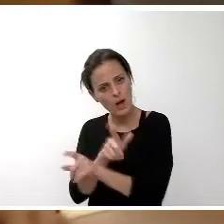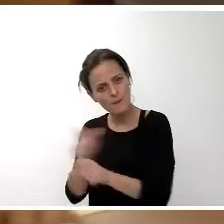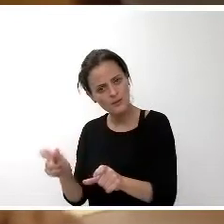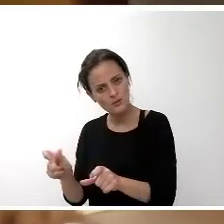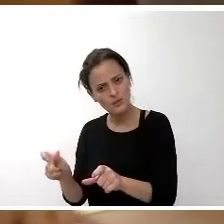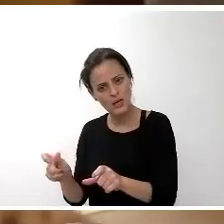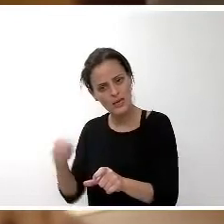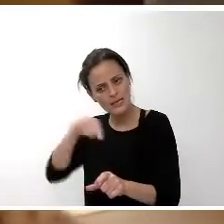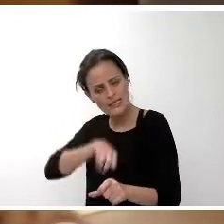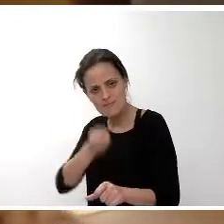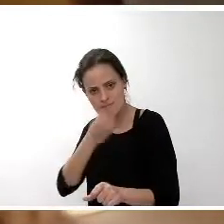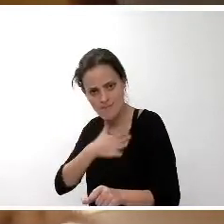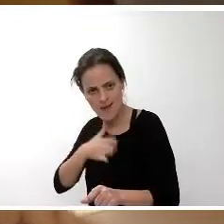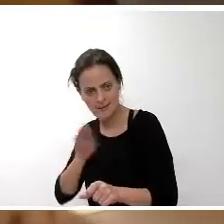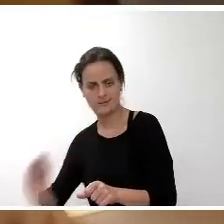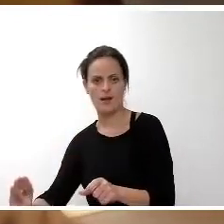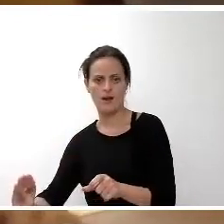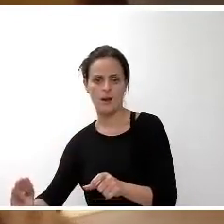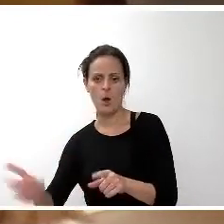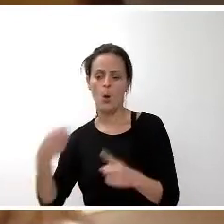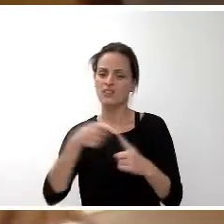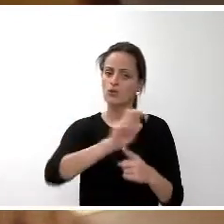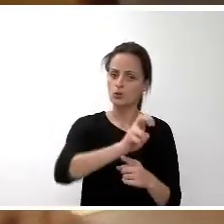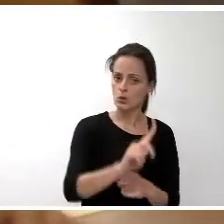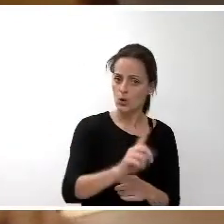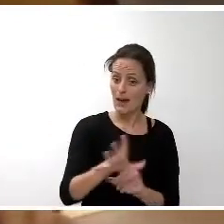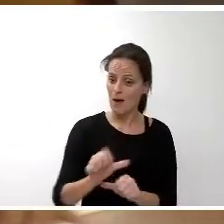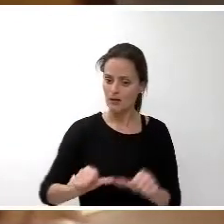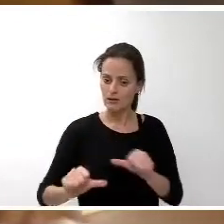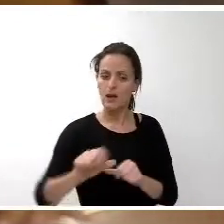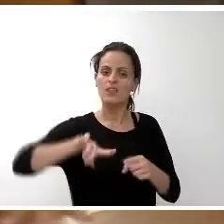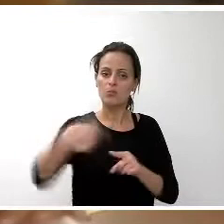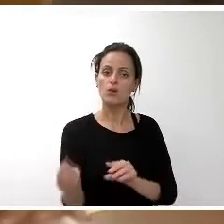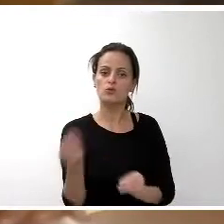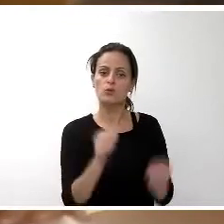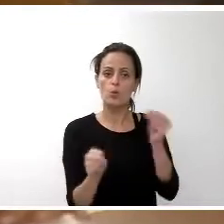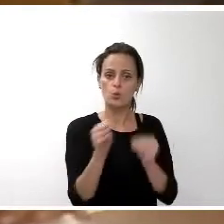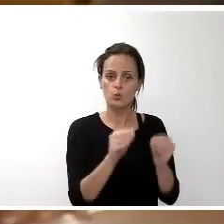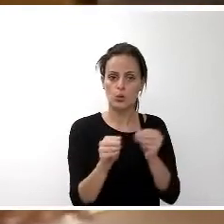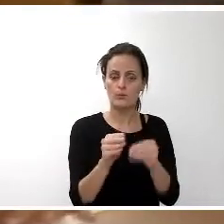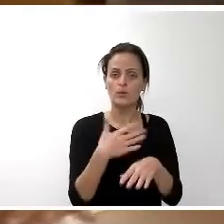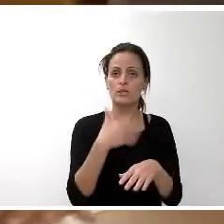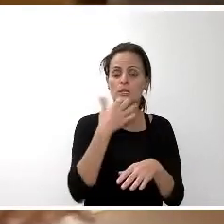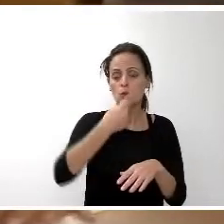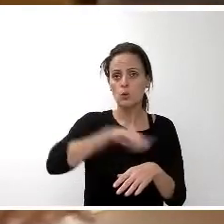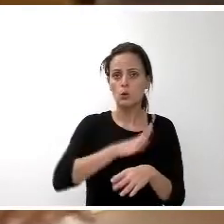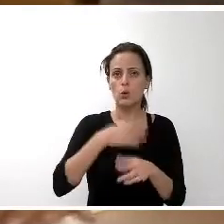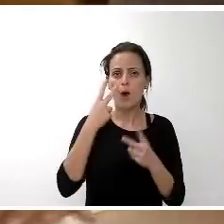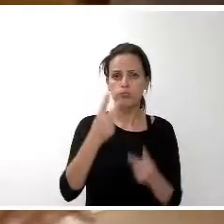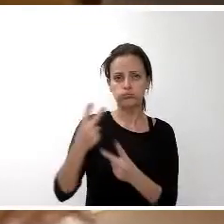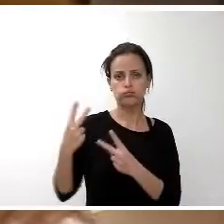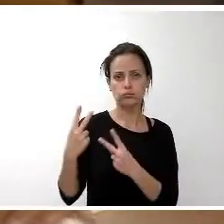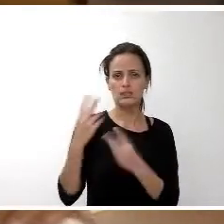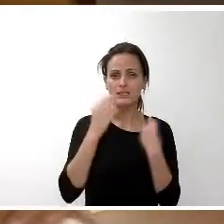pensando en otros objetivos. Y a partir de ahí ir planteando las soluciones. Por hacer un poco de historia, en estos últimos